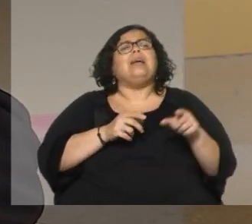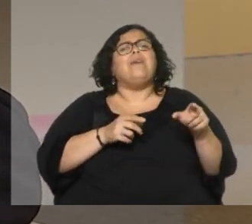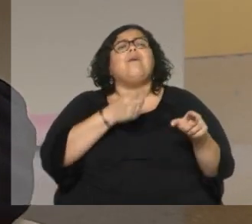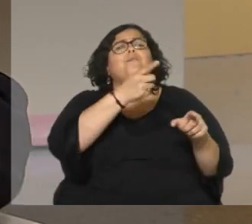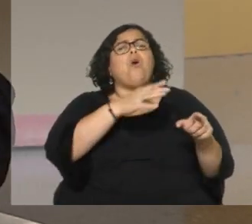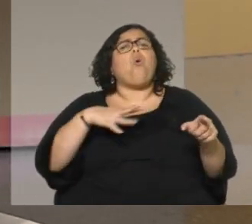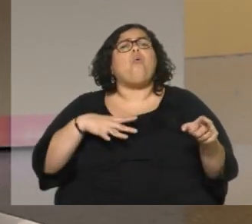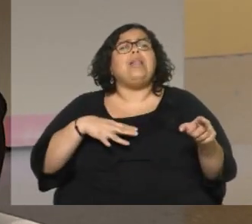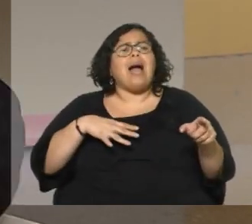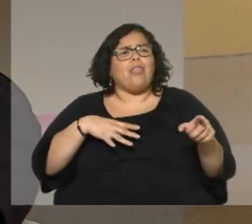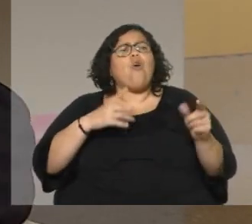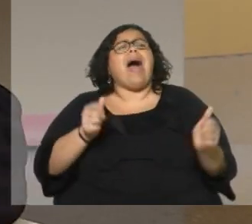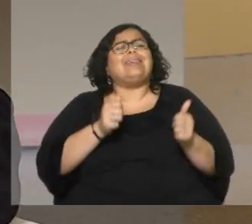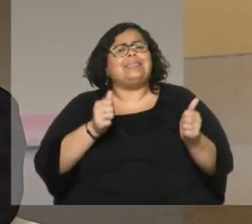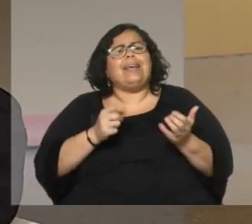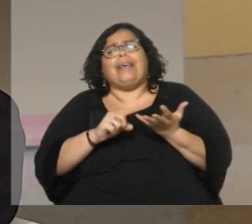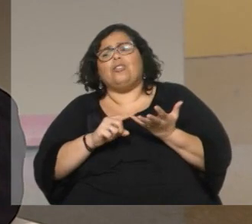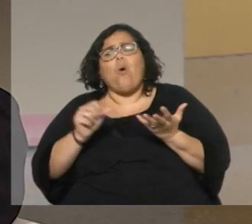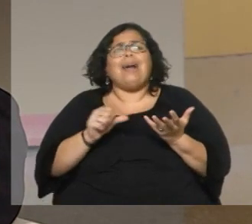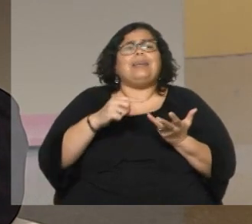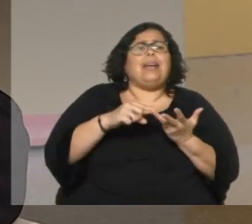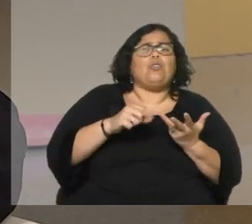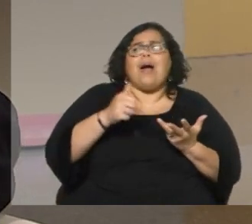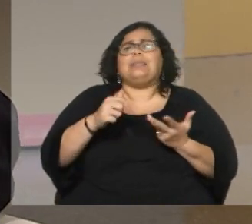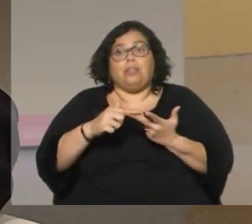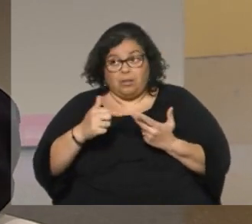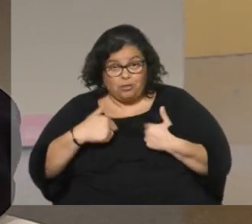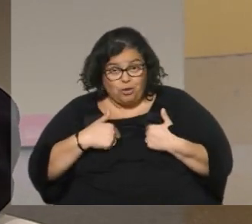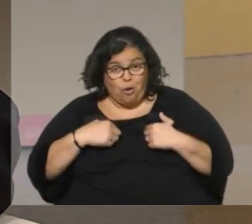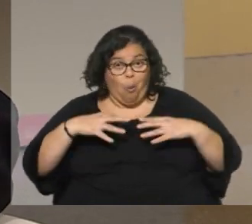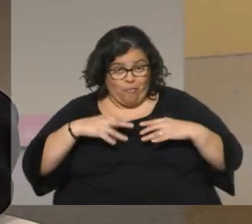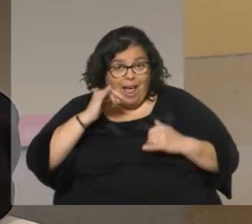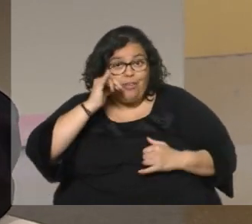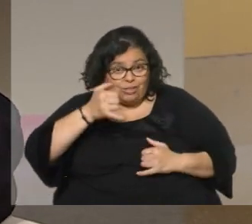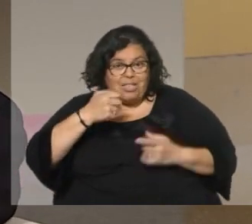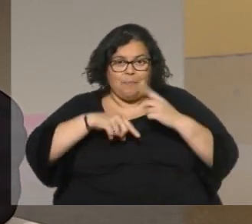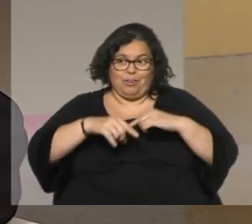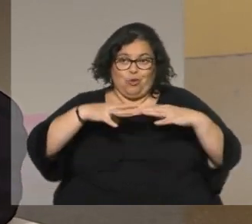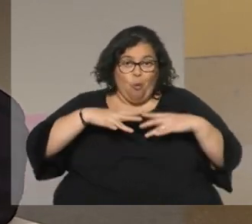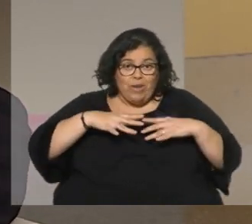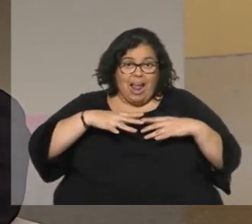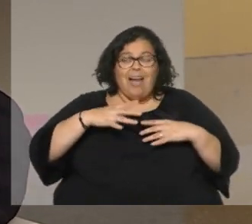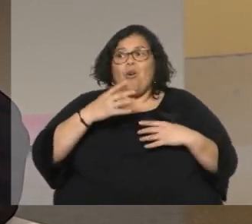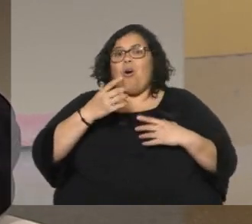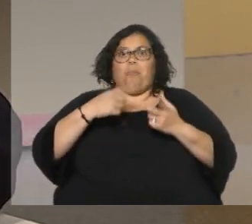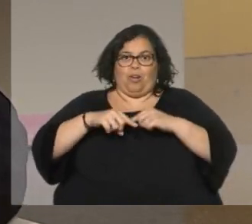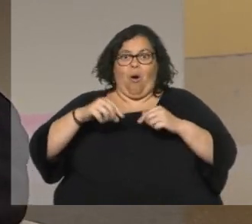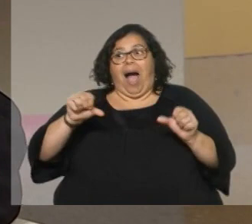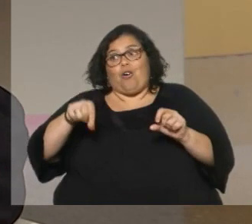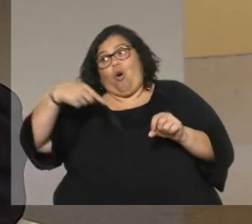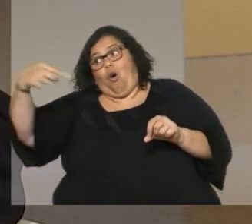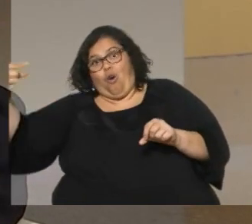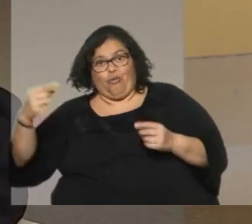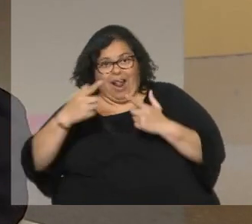jubilado no me haces tal cosa no me haces tal otra y a veces le tenés que decir yo estoy jubilado porque quería tener un pie a tierra pero bueno si me están